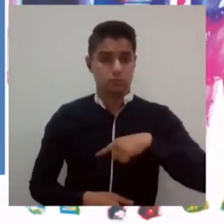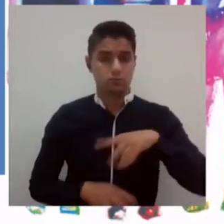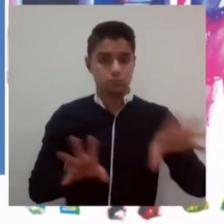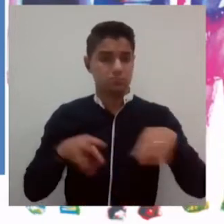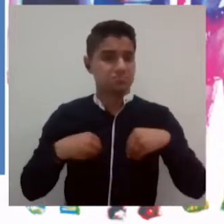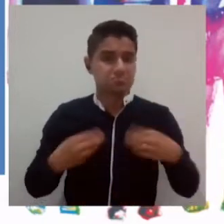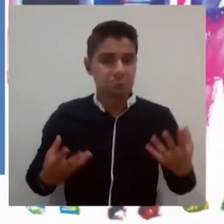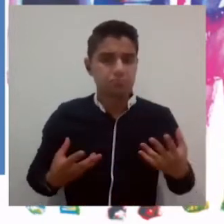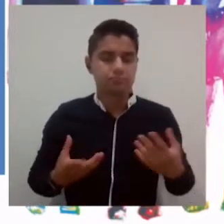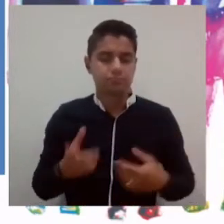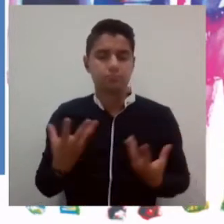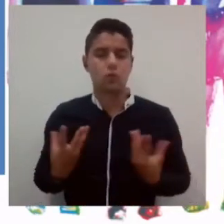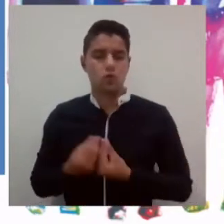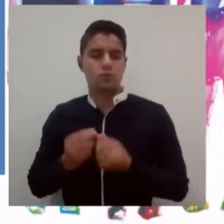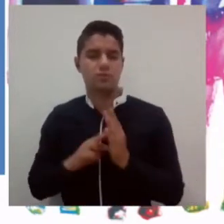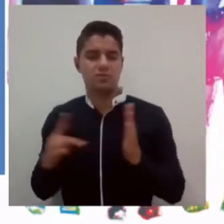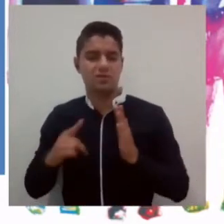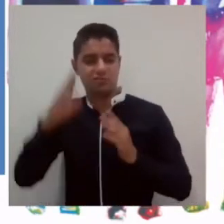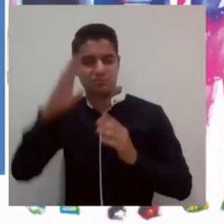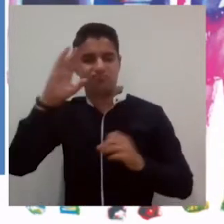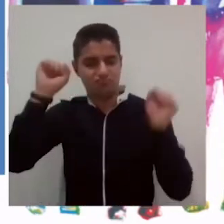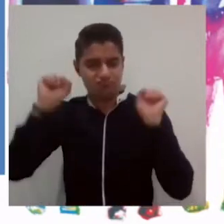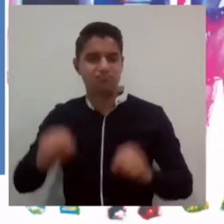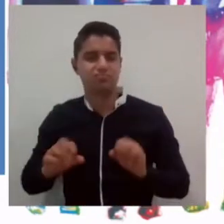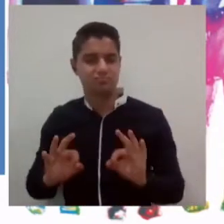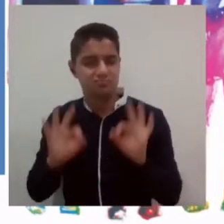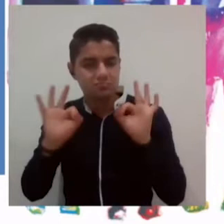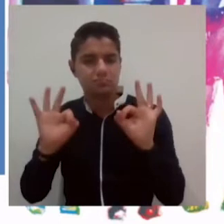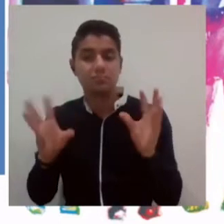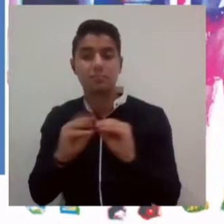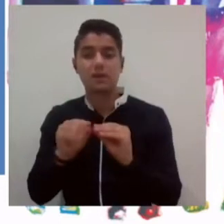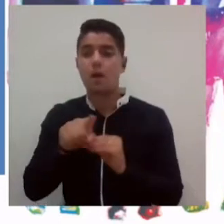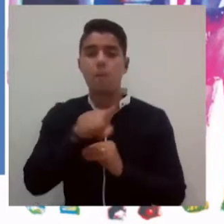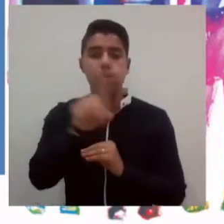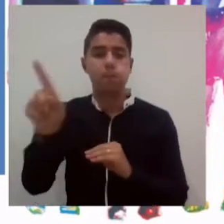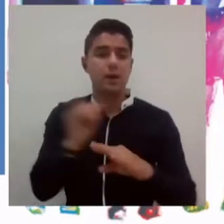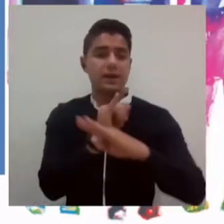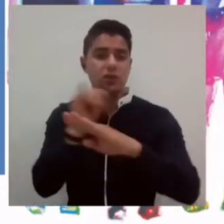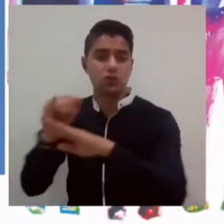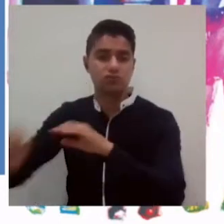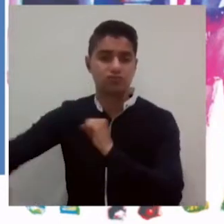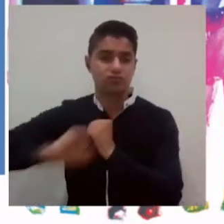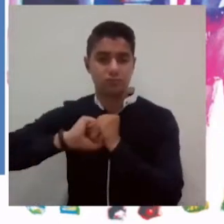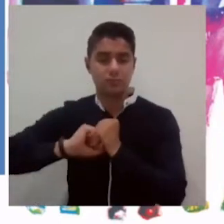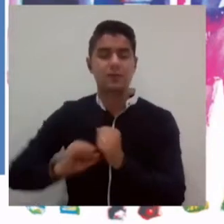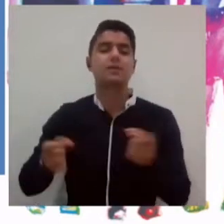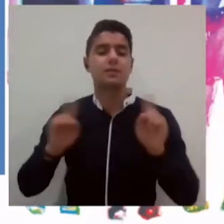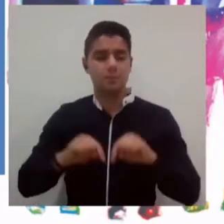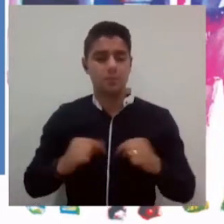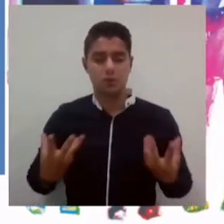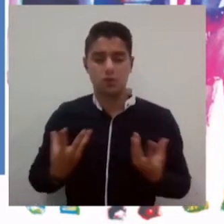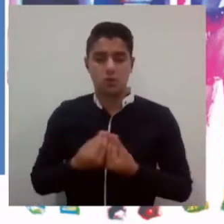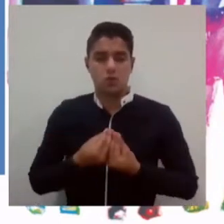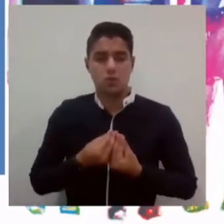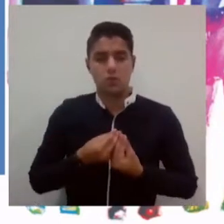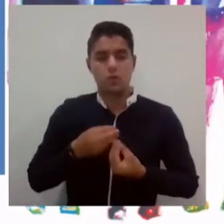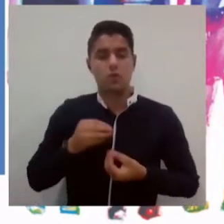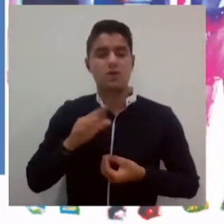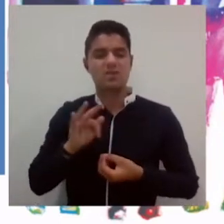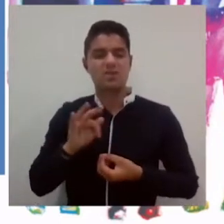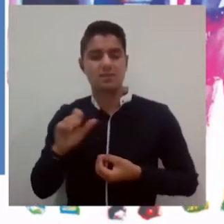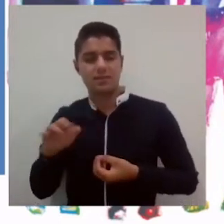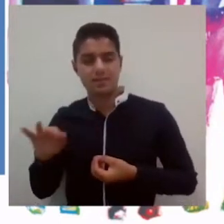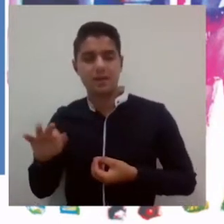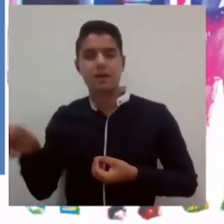técnica del Instituto, el apoyo de todas las instituciones del sector y del equipo humano y técnico, que desde sus casas supo